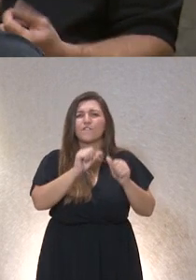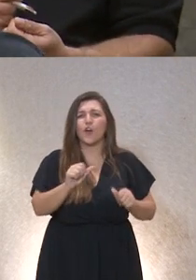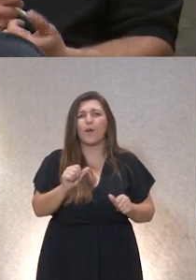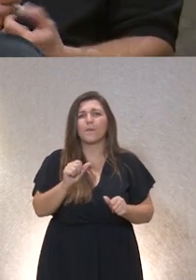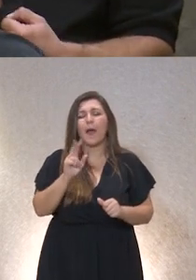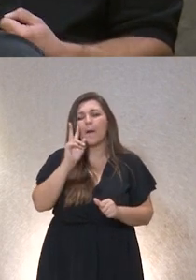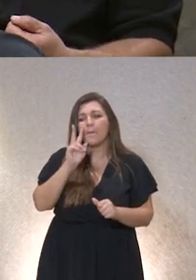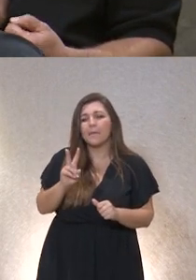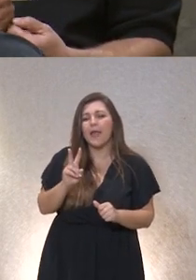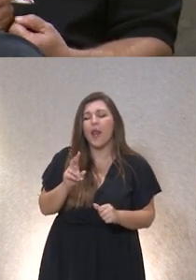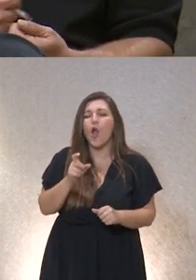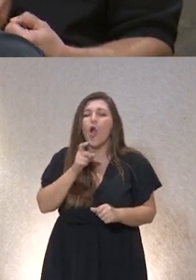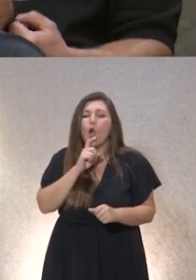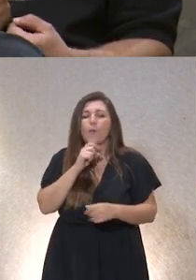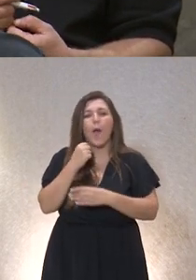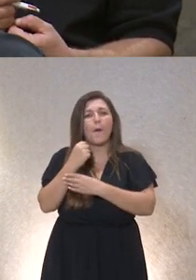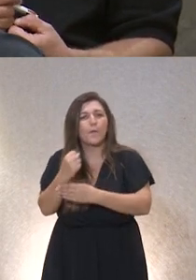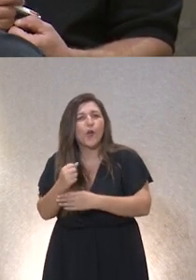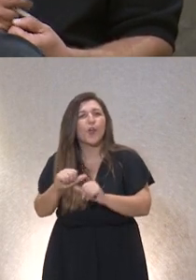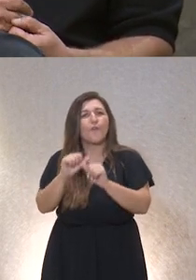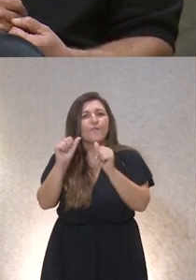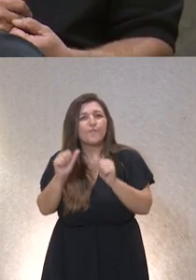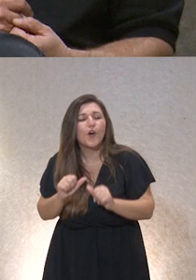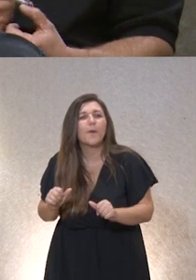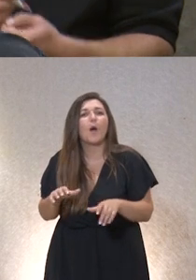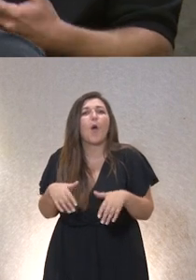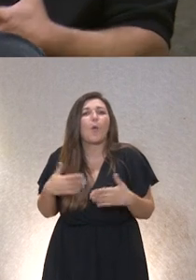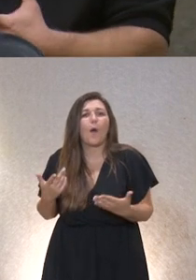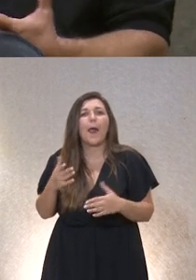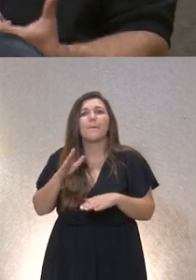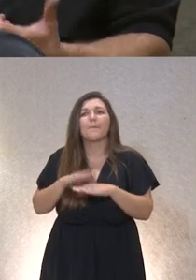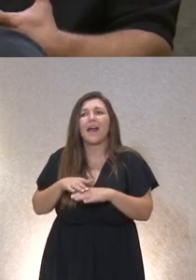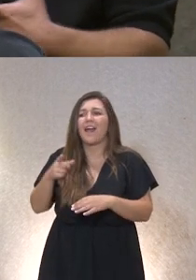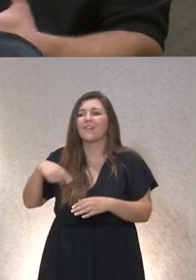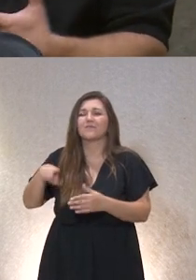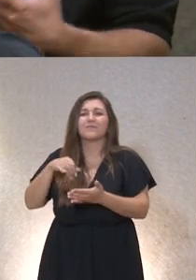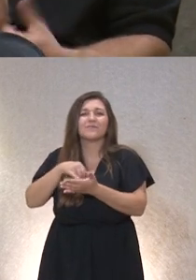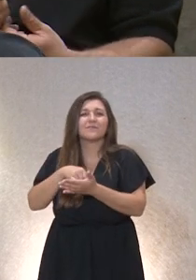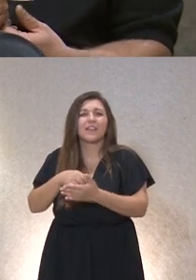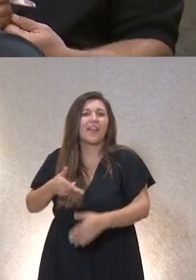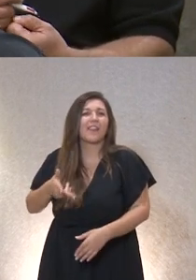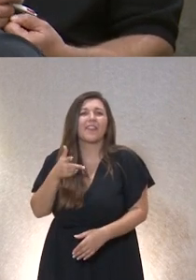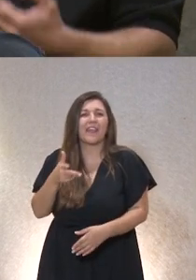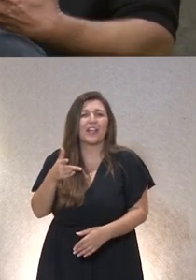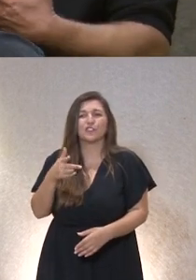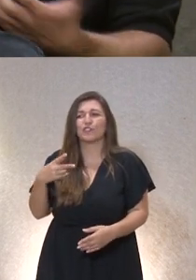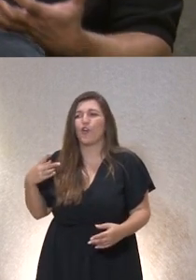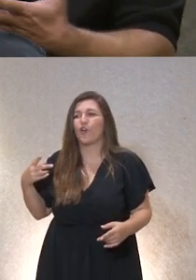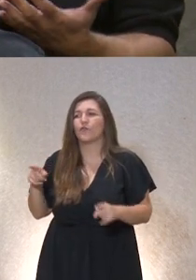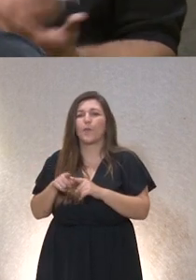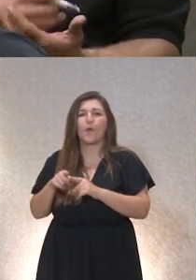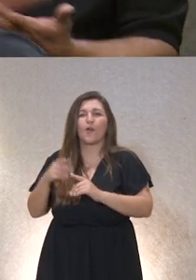para identificar qué otros modos de apoyo podemos llevar a cabo para no vulnerar tanto los derechos de las personas ¿no? o sea